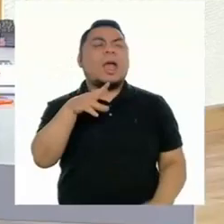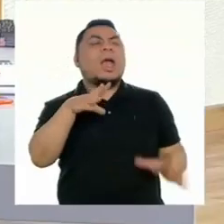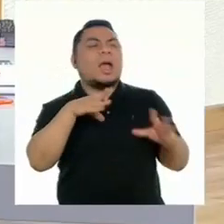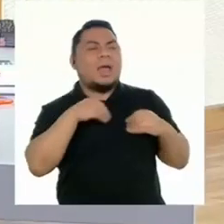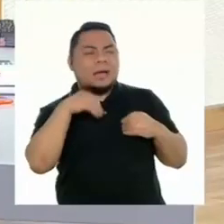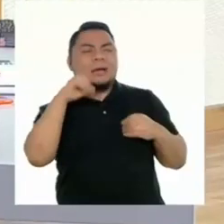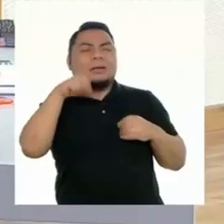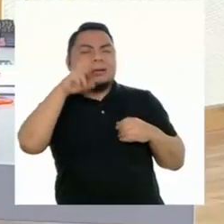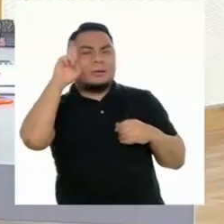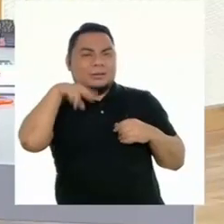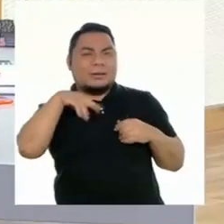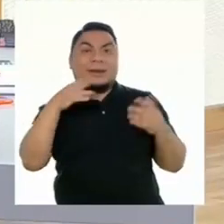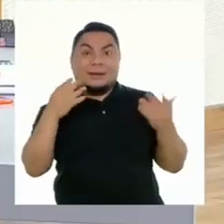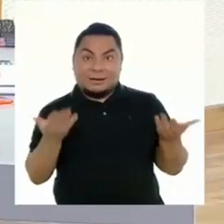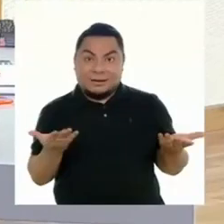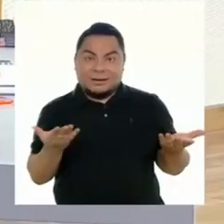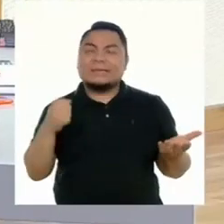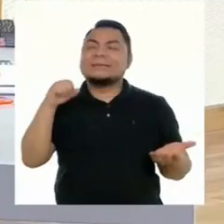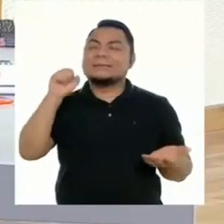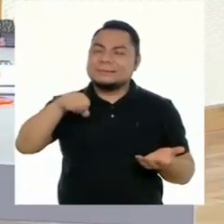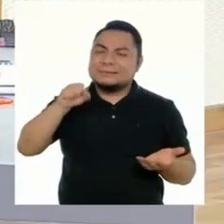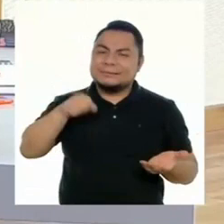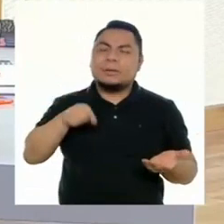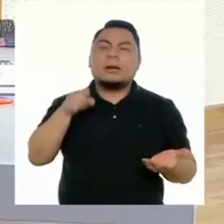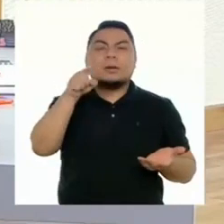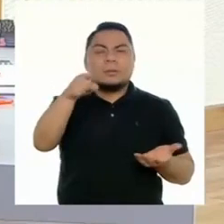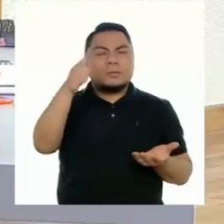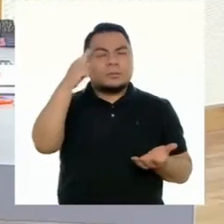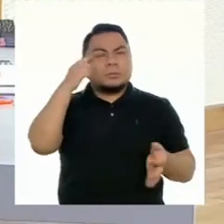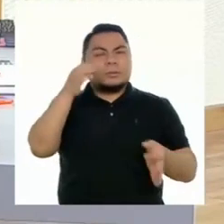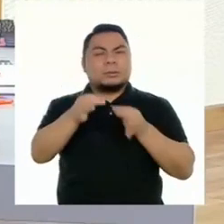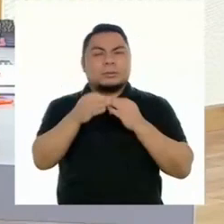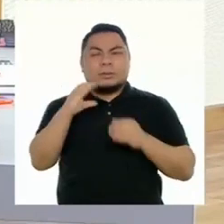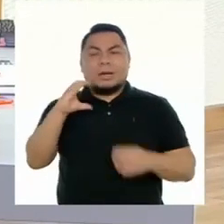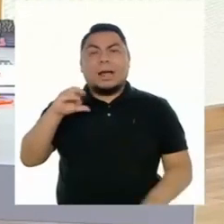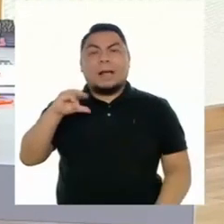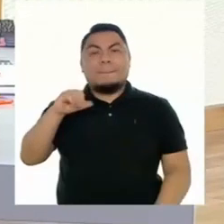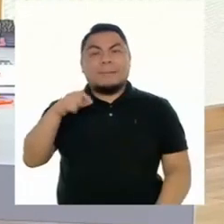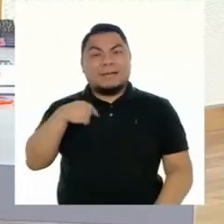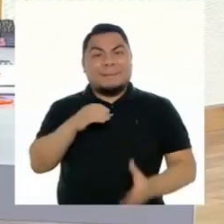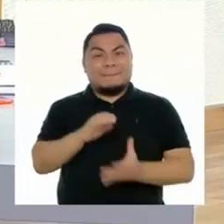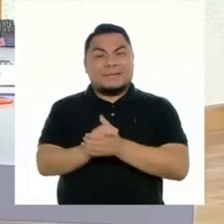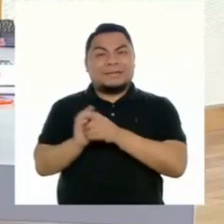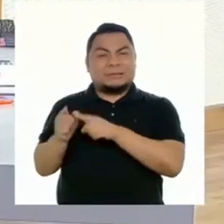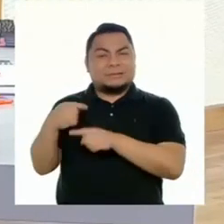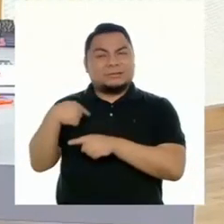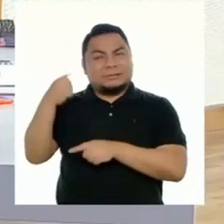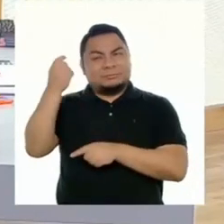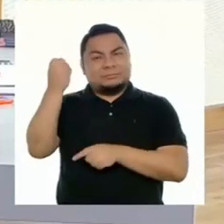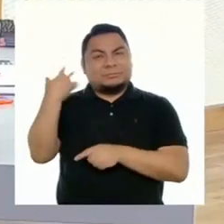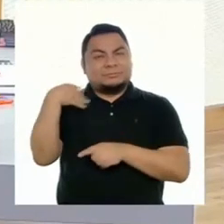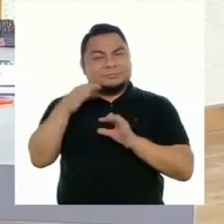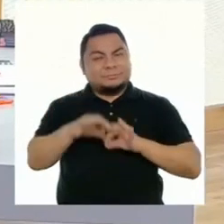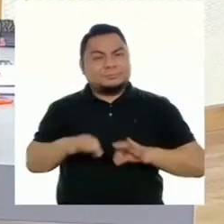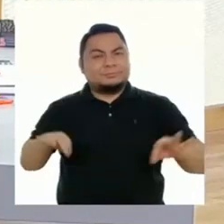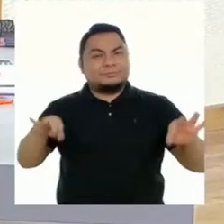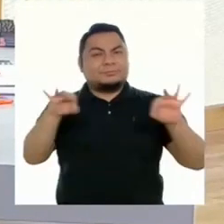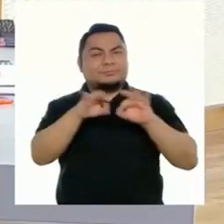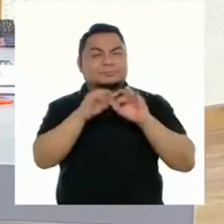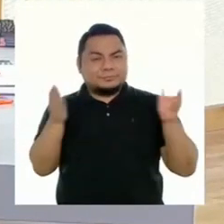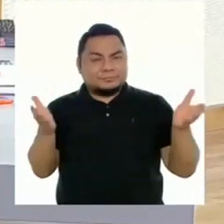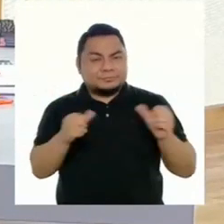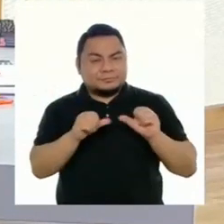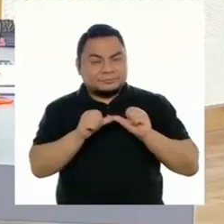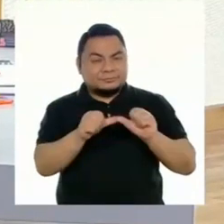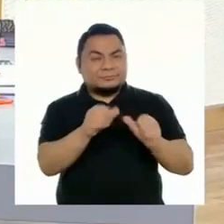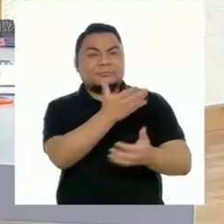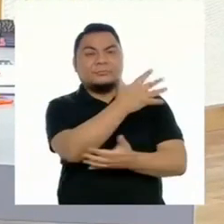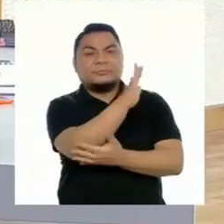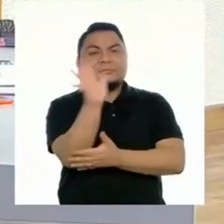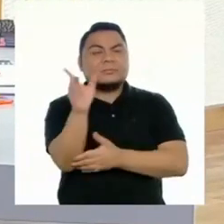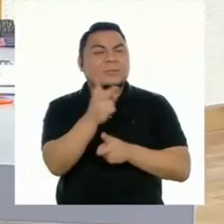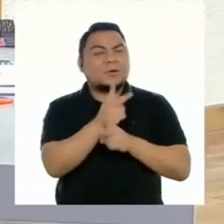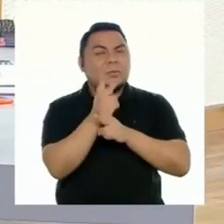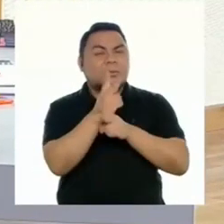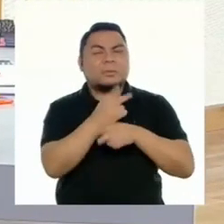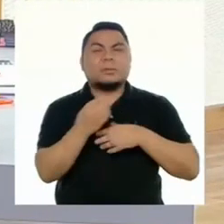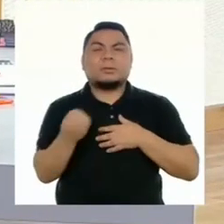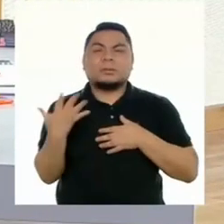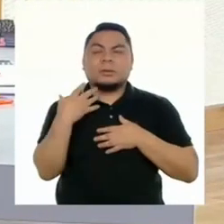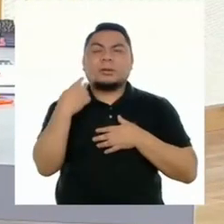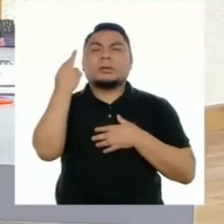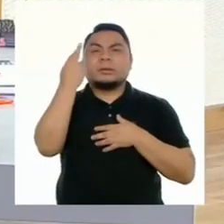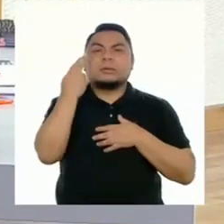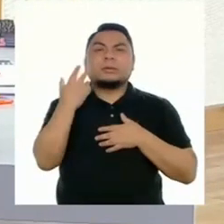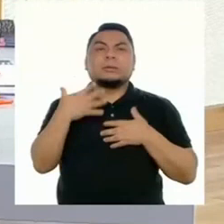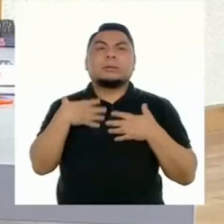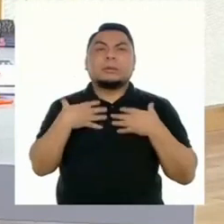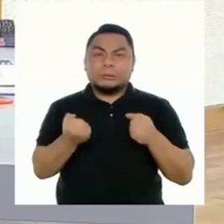es. Entonces, si considero lo que reflexionamos con Camila sobre la importancia de conservar y promover la biodiversidad y señalo